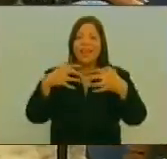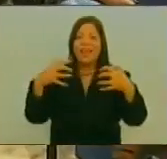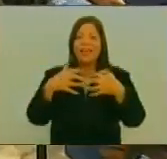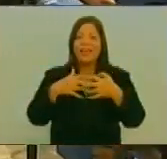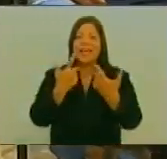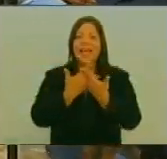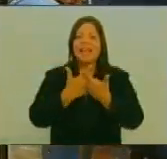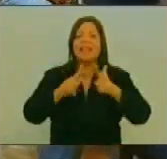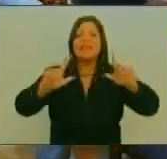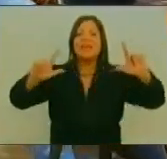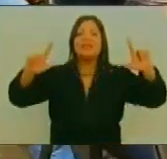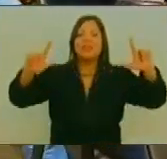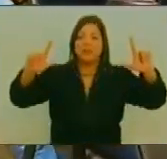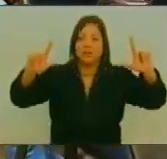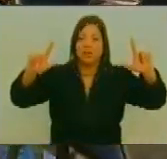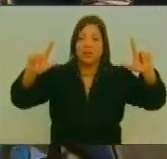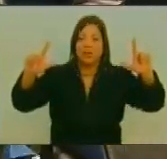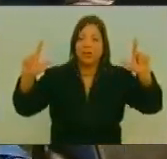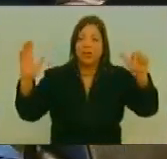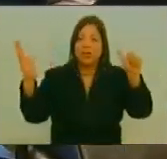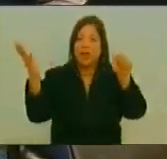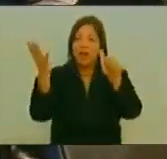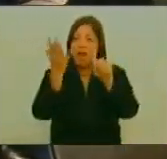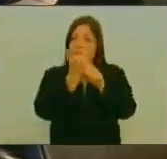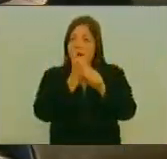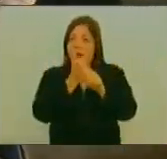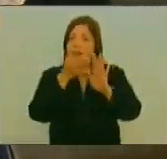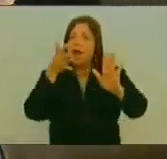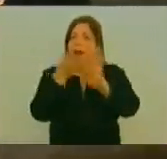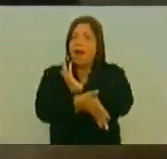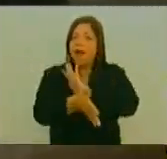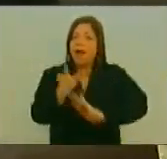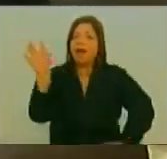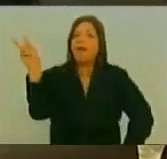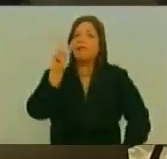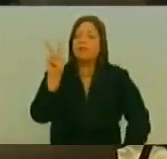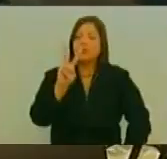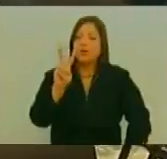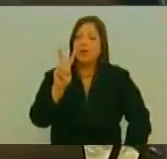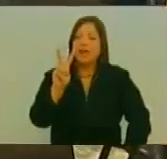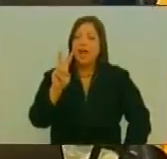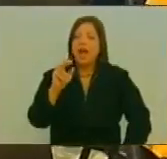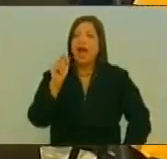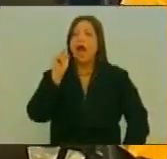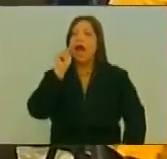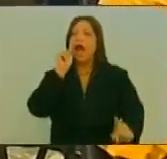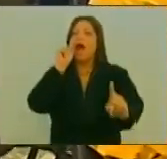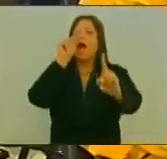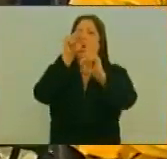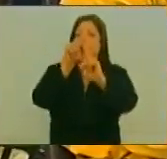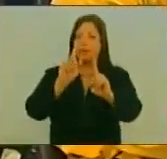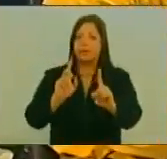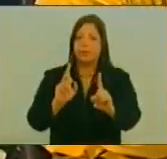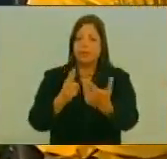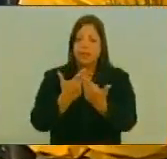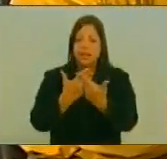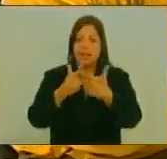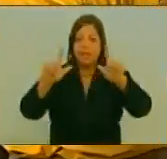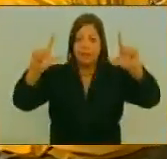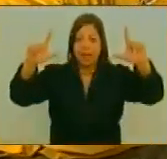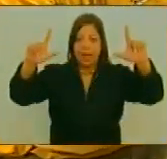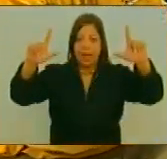liberación Y logró Definir Al país En función De un propósito La libertad